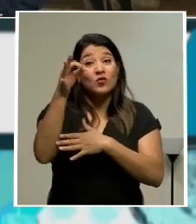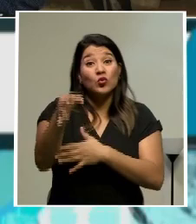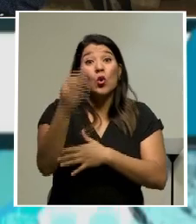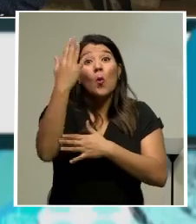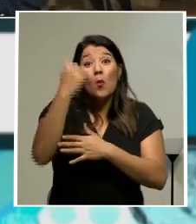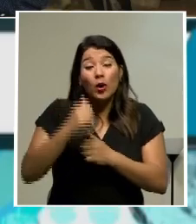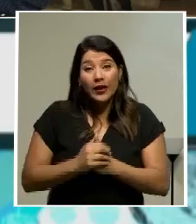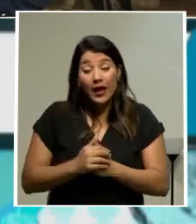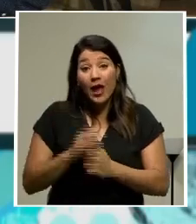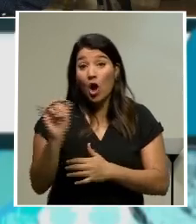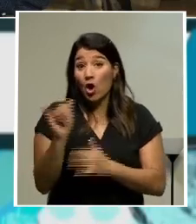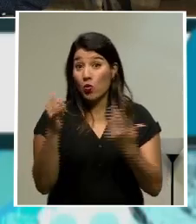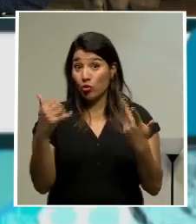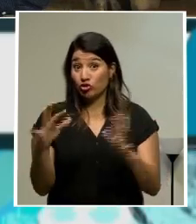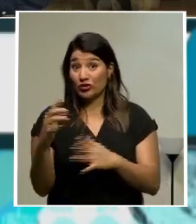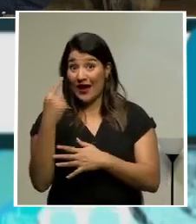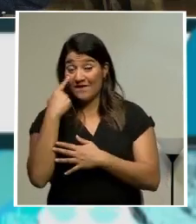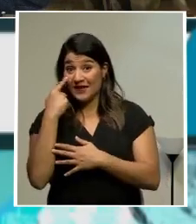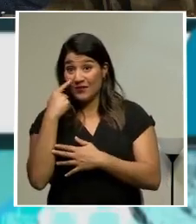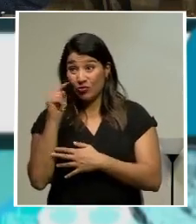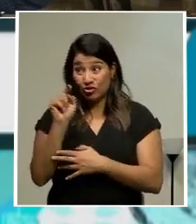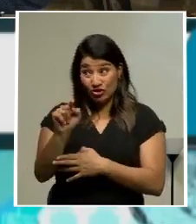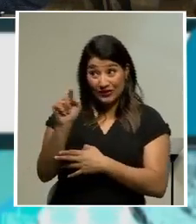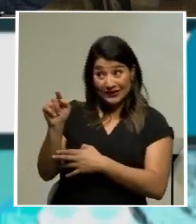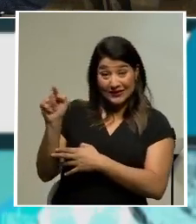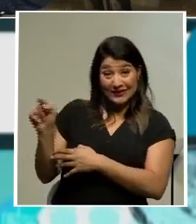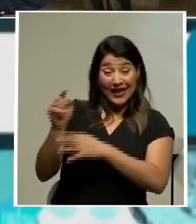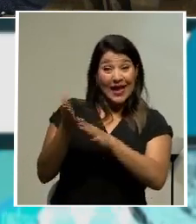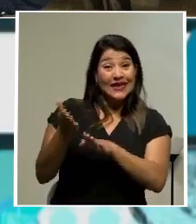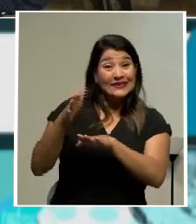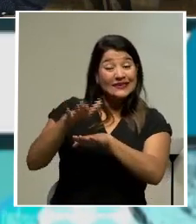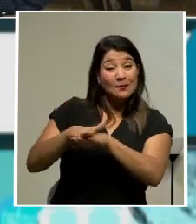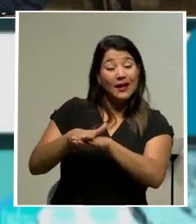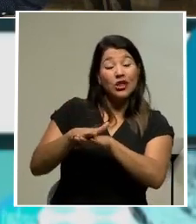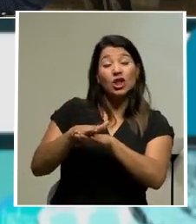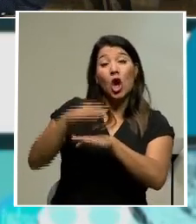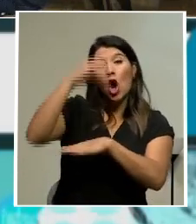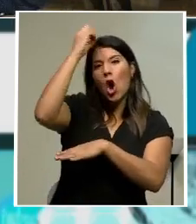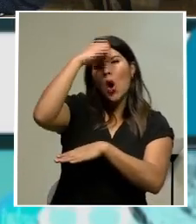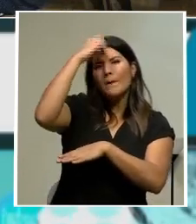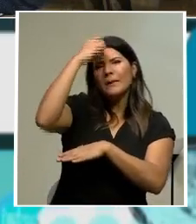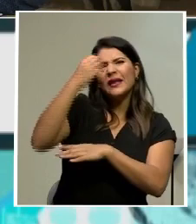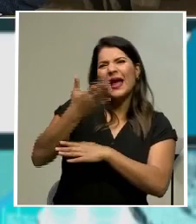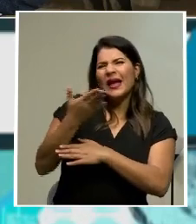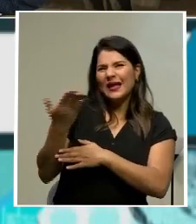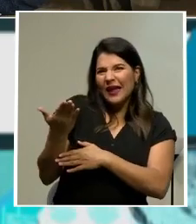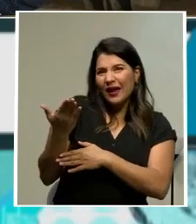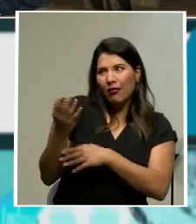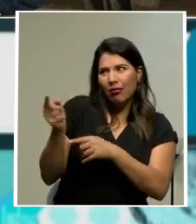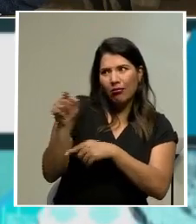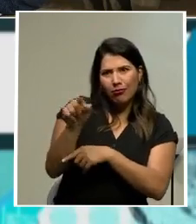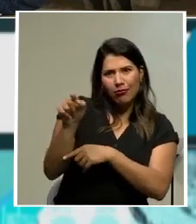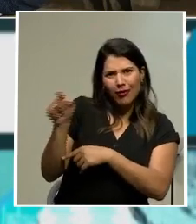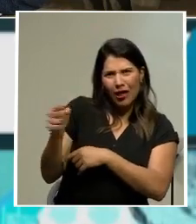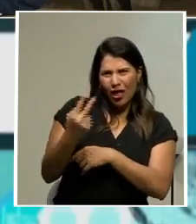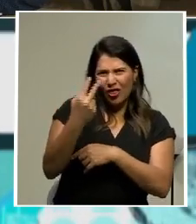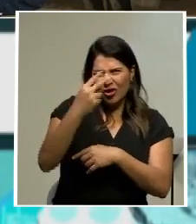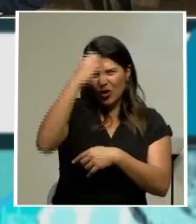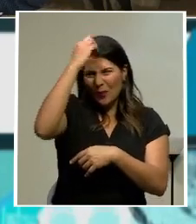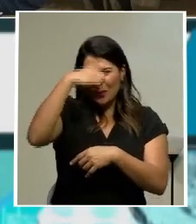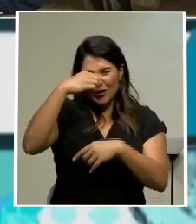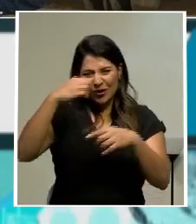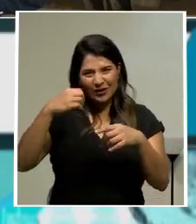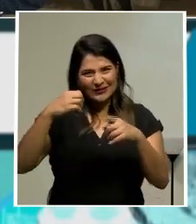como estamos viendo en la opinión de los constitucionalistas, la interpretación es un poco ambigua y